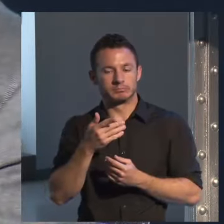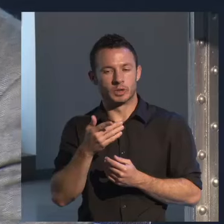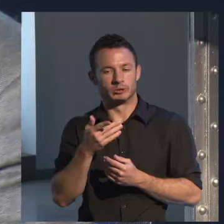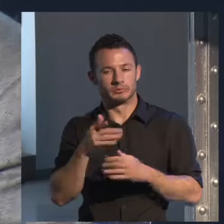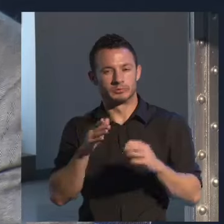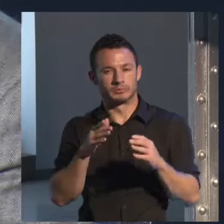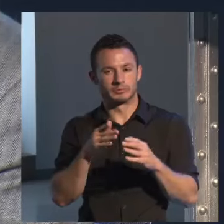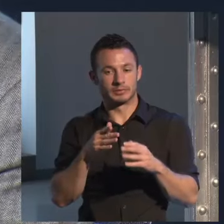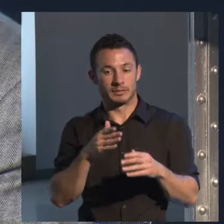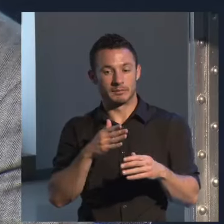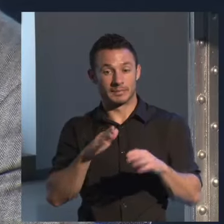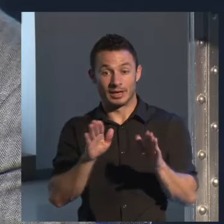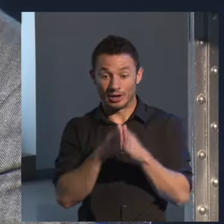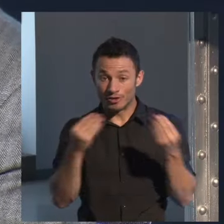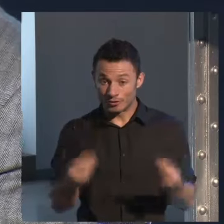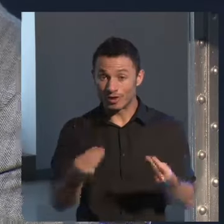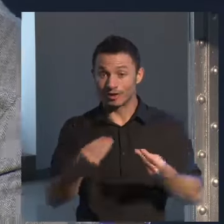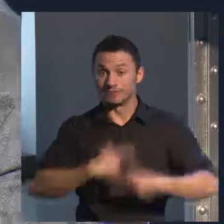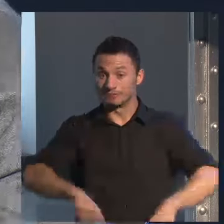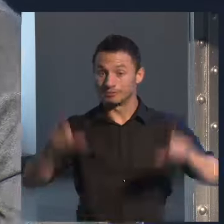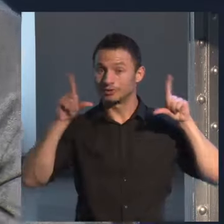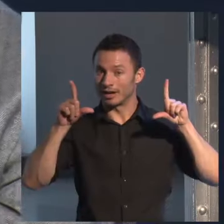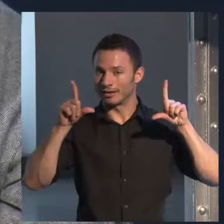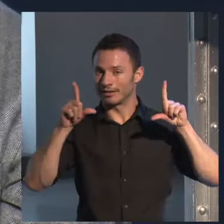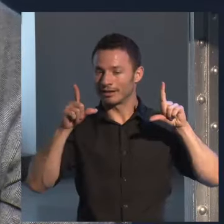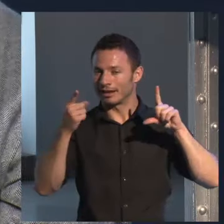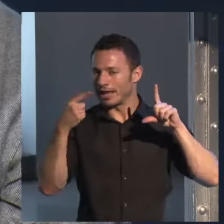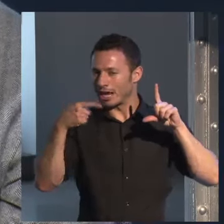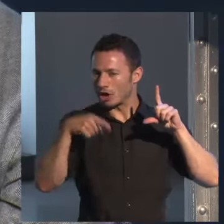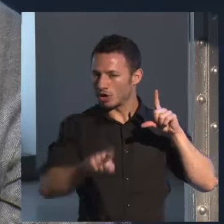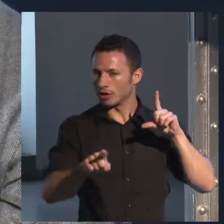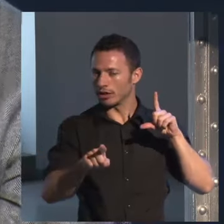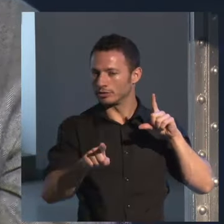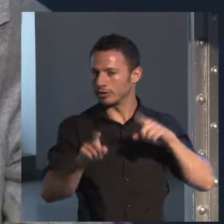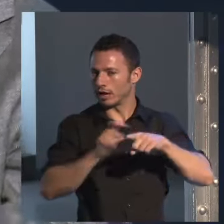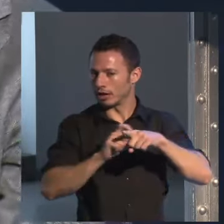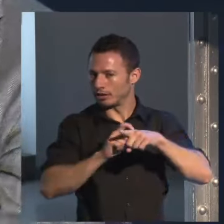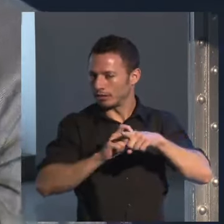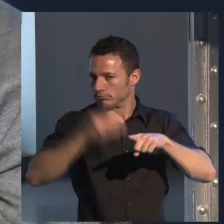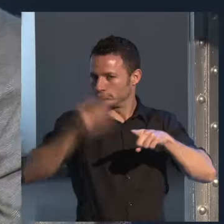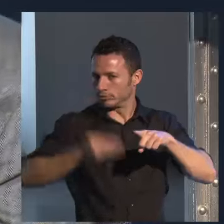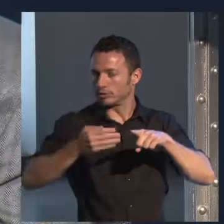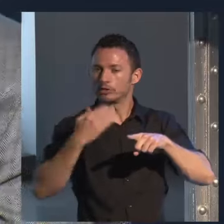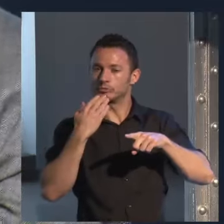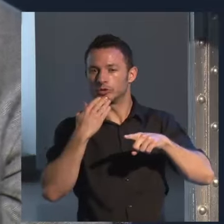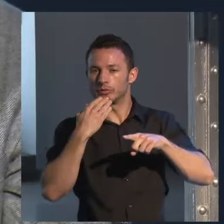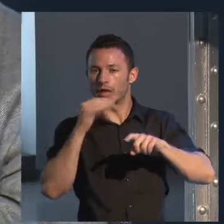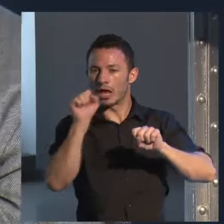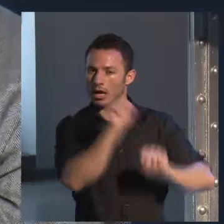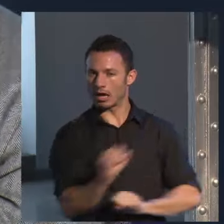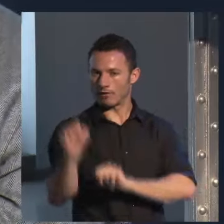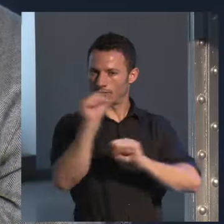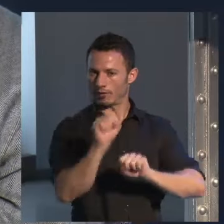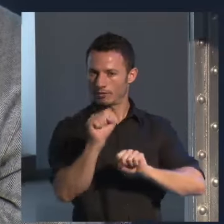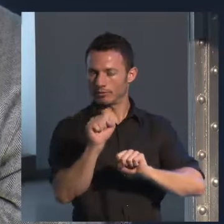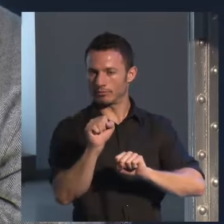ironía de mi personaje, Mario Conde, es tal vez su característica fundamental. Su escudo es con lo que se defiende